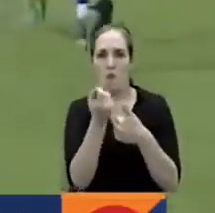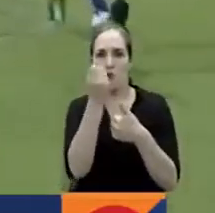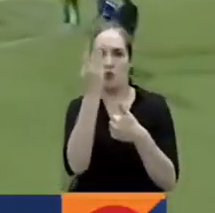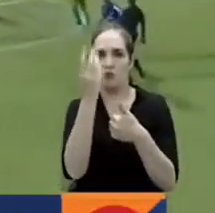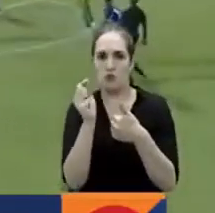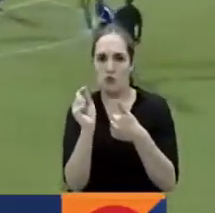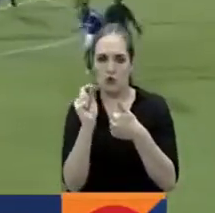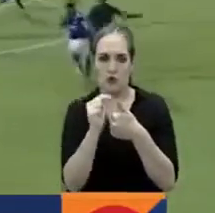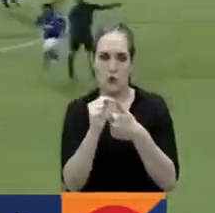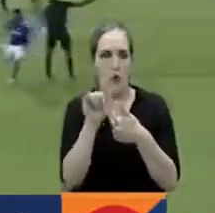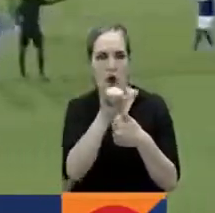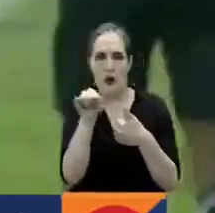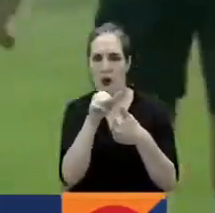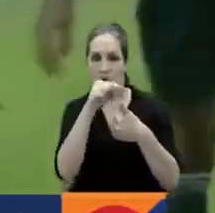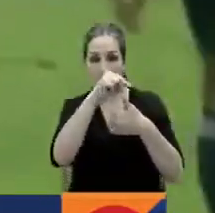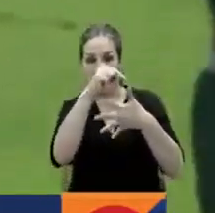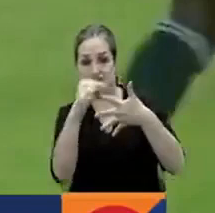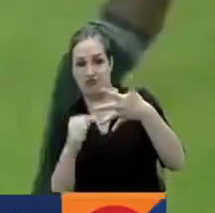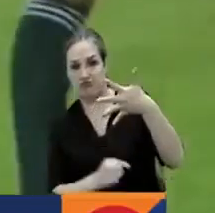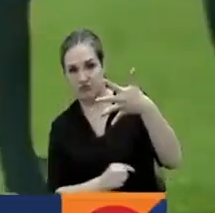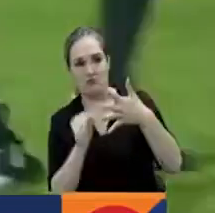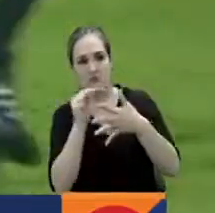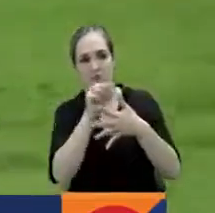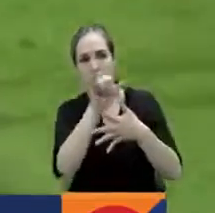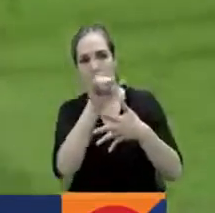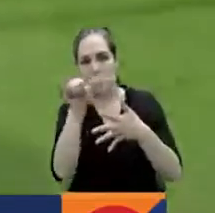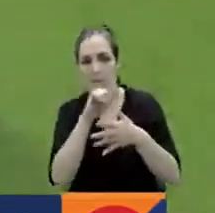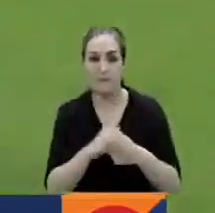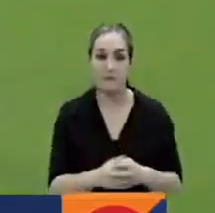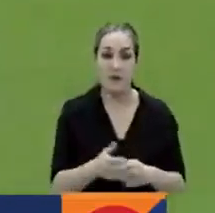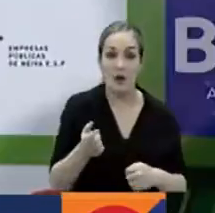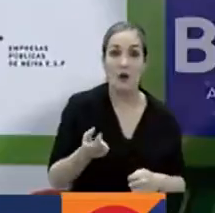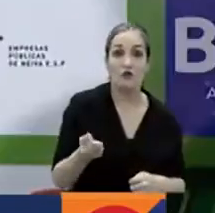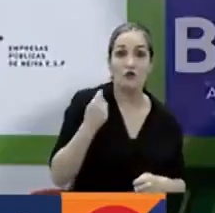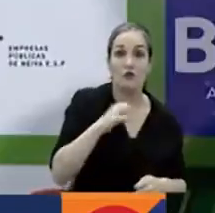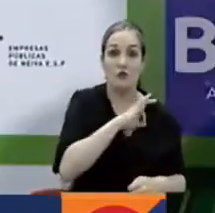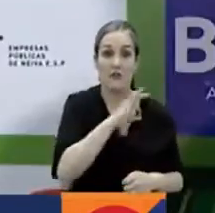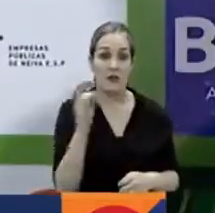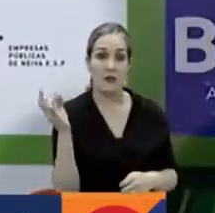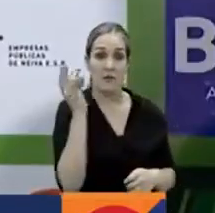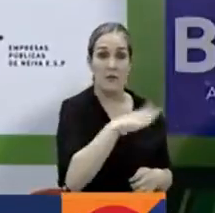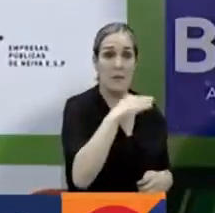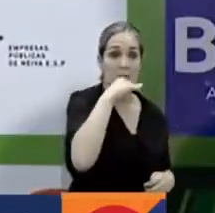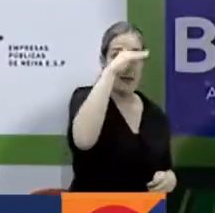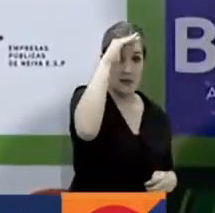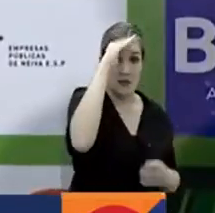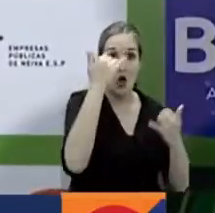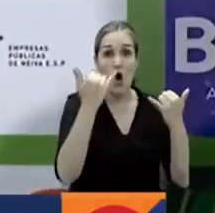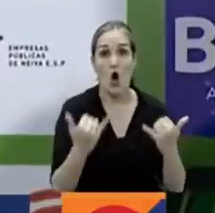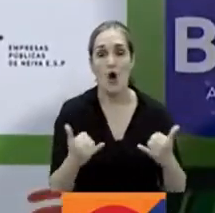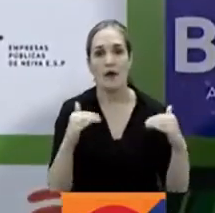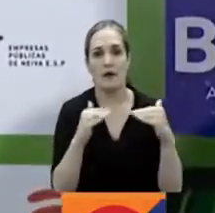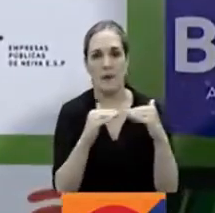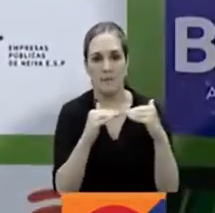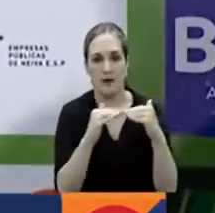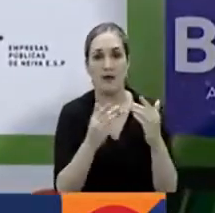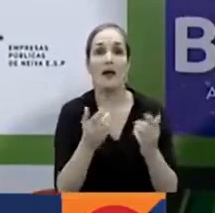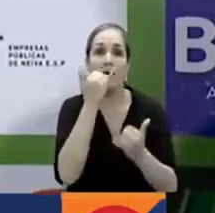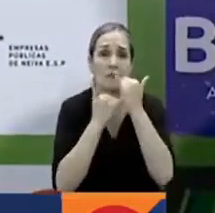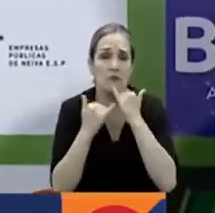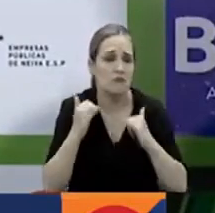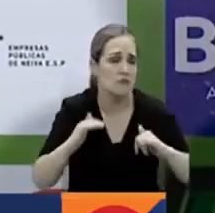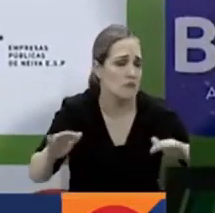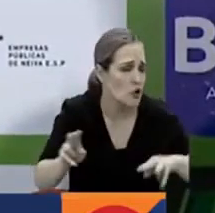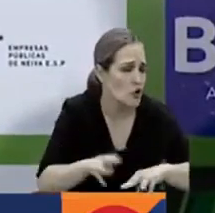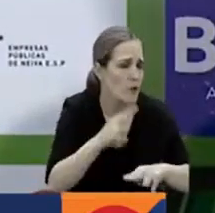les falta el valor que da el ganar una liga. El sábado contra Medellín ganamos y cometimos ardores. Hoy empatamos el partido y cometimos ardores. Esto es